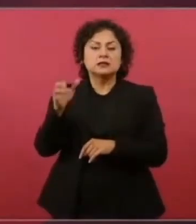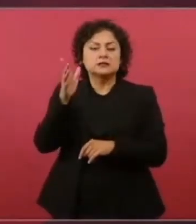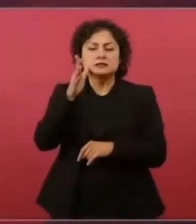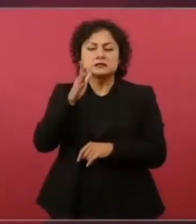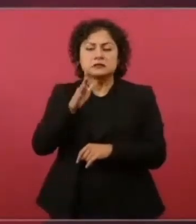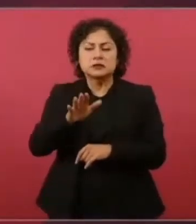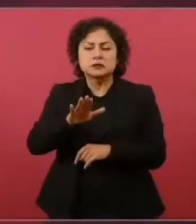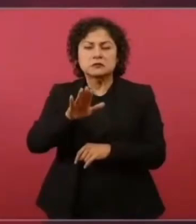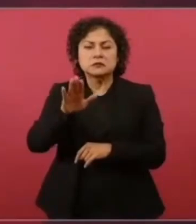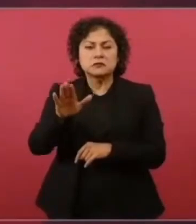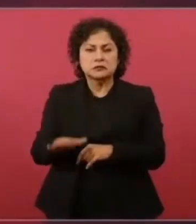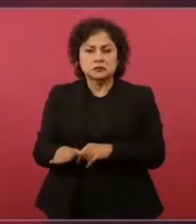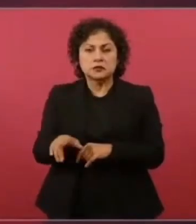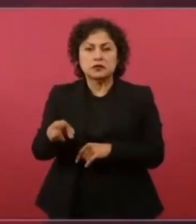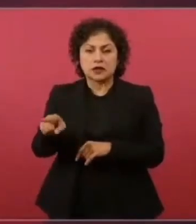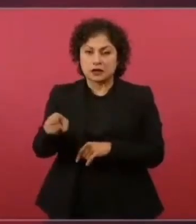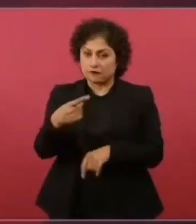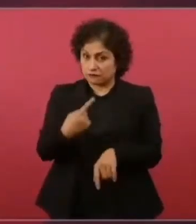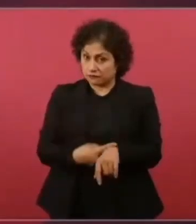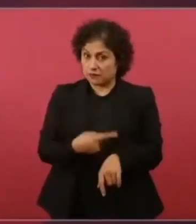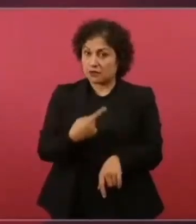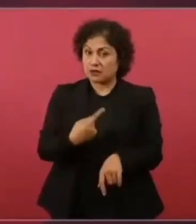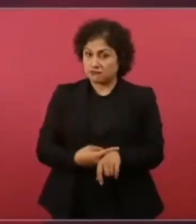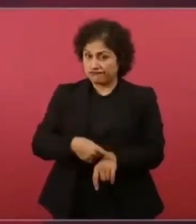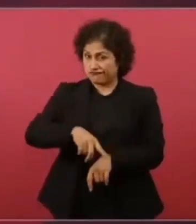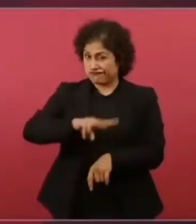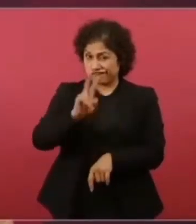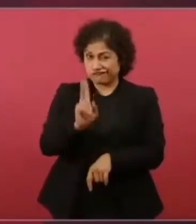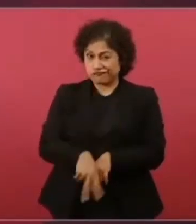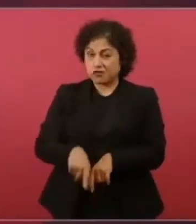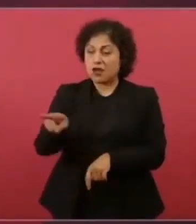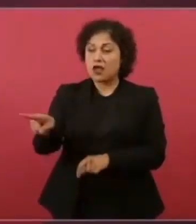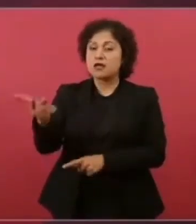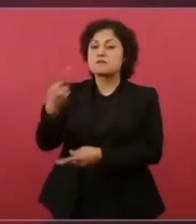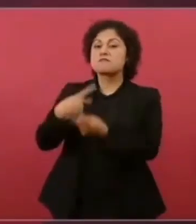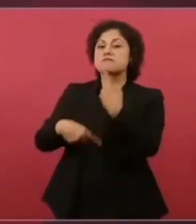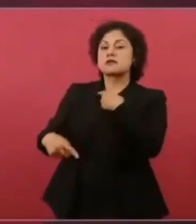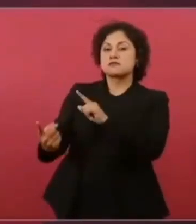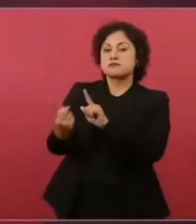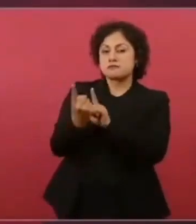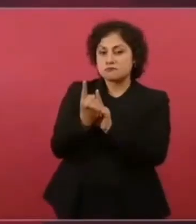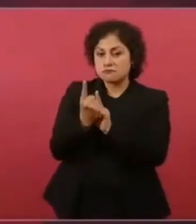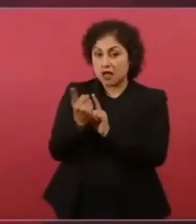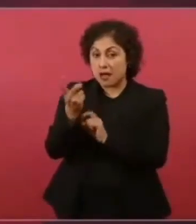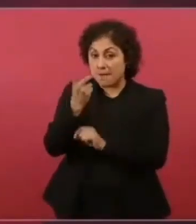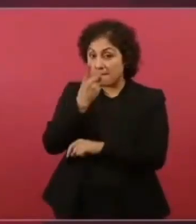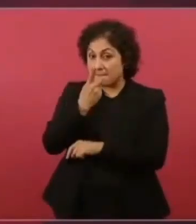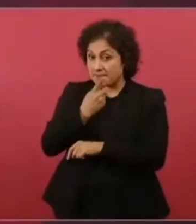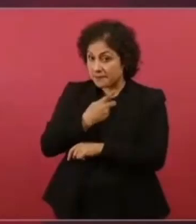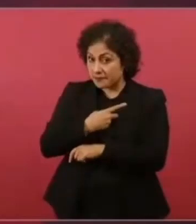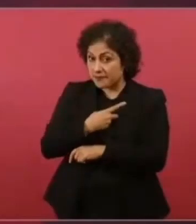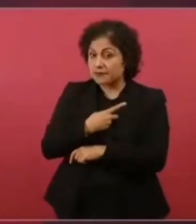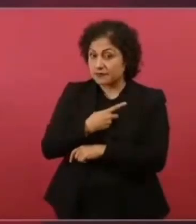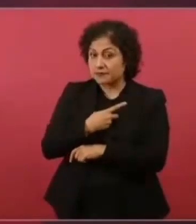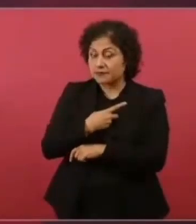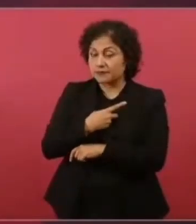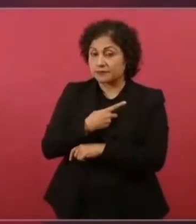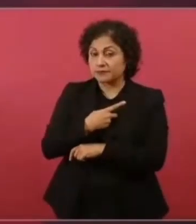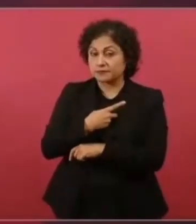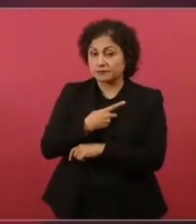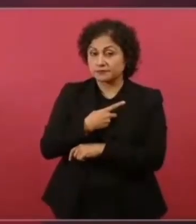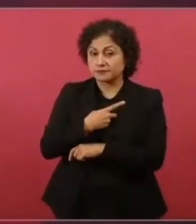me vino a ver para decirme que iba a llevar a cabo